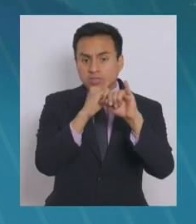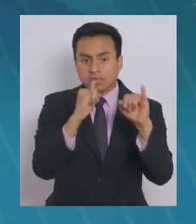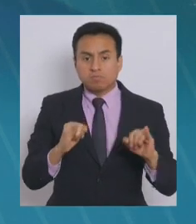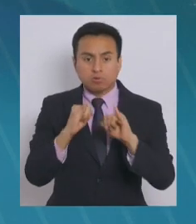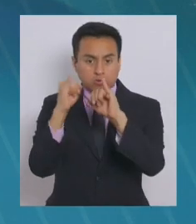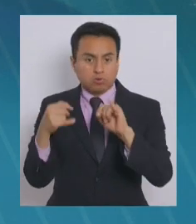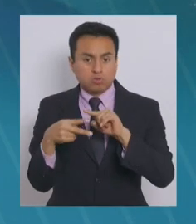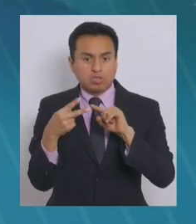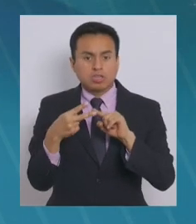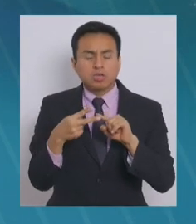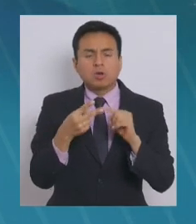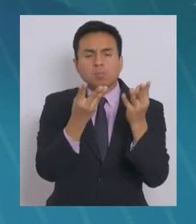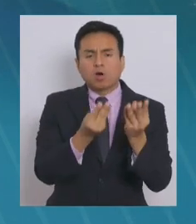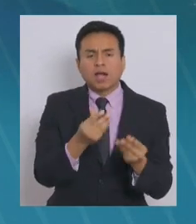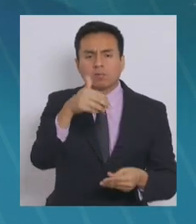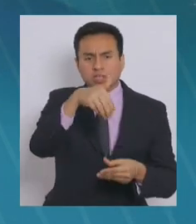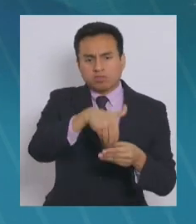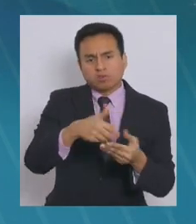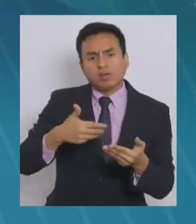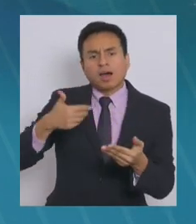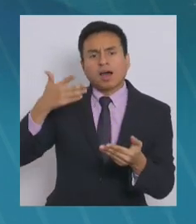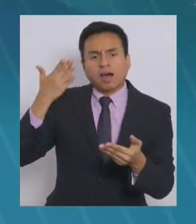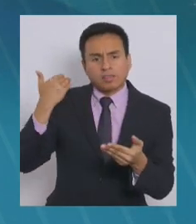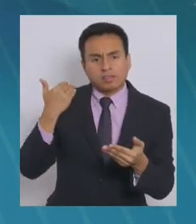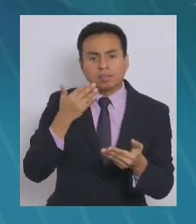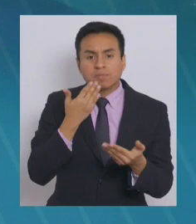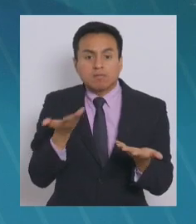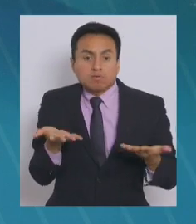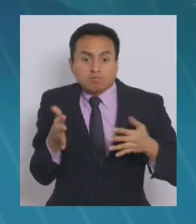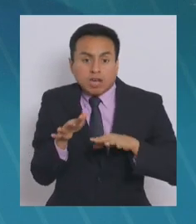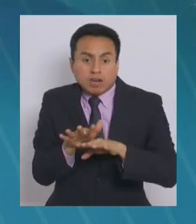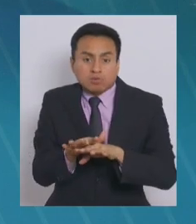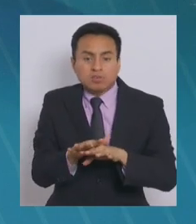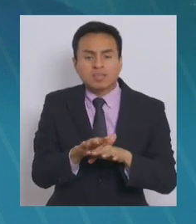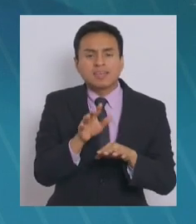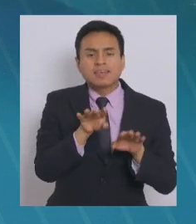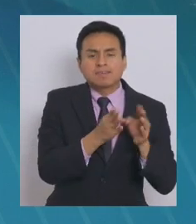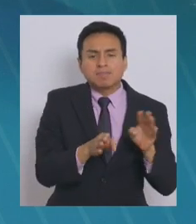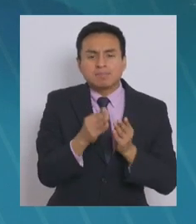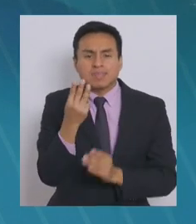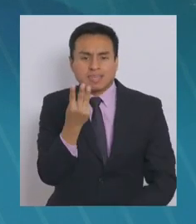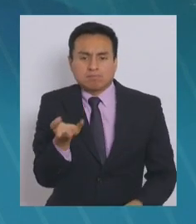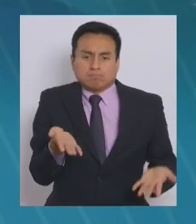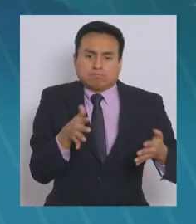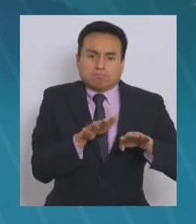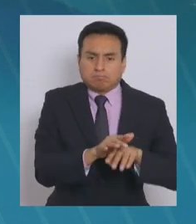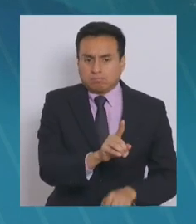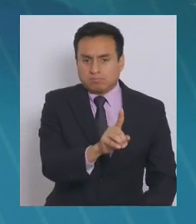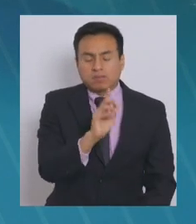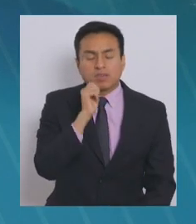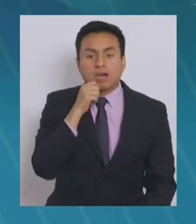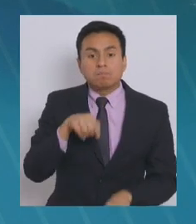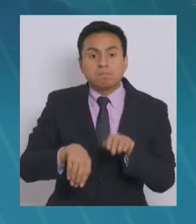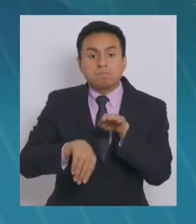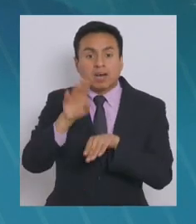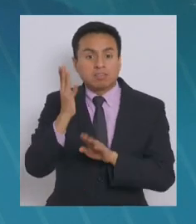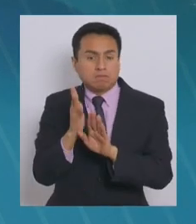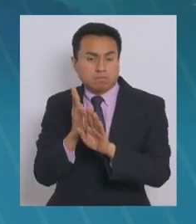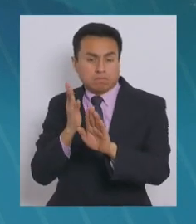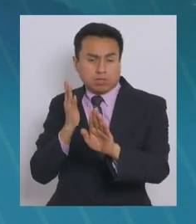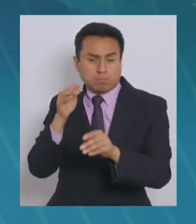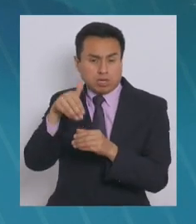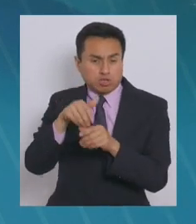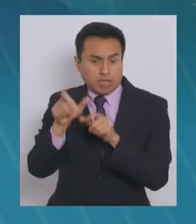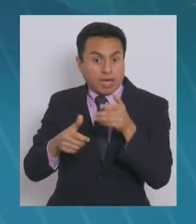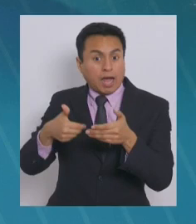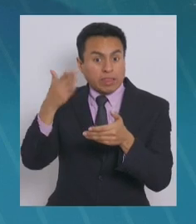donde había habido menor votación en las últimas elecciones. se fusionaron de a tres mesas. Y en aquellas donde había mayor votación o mayor cantidad